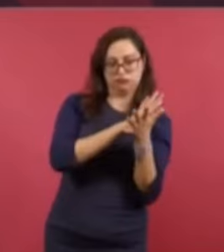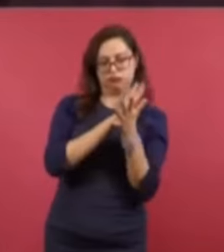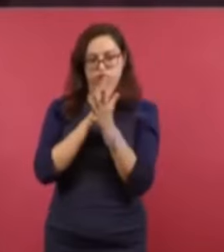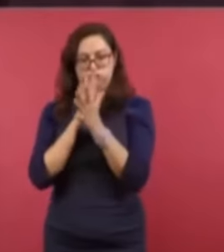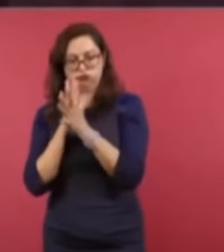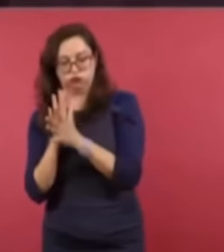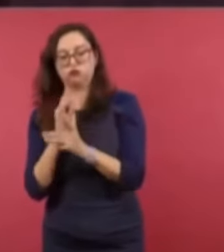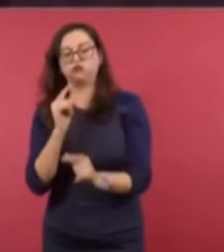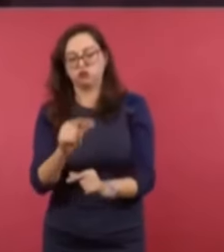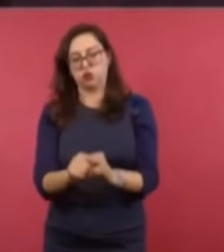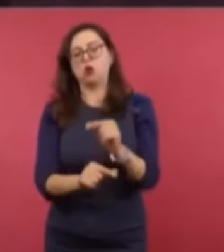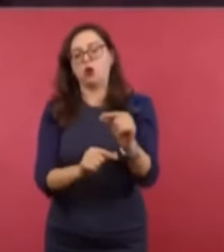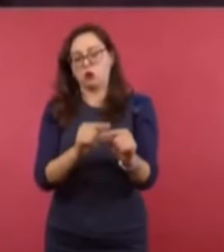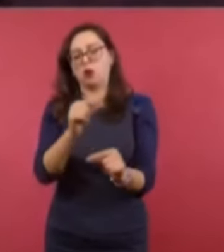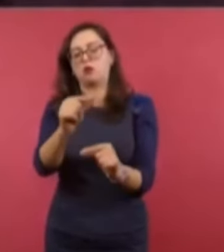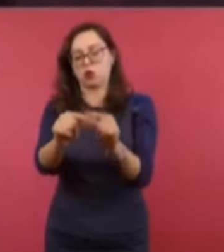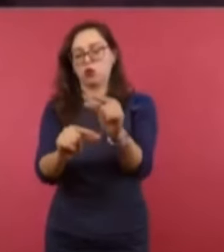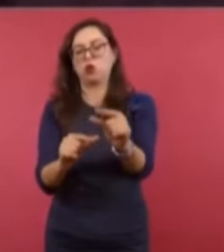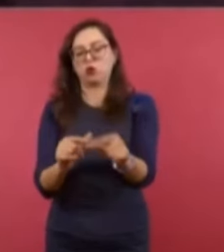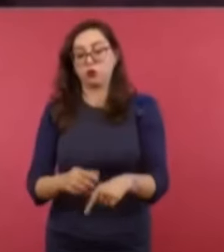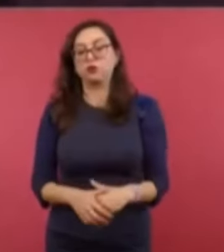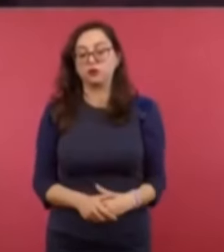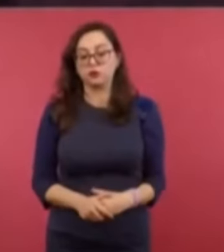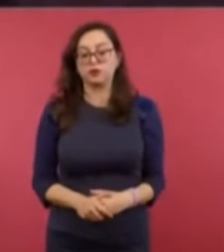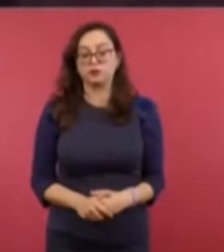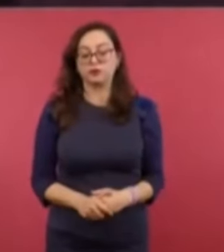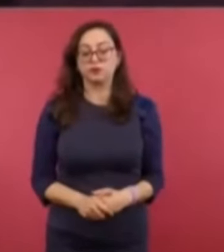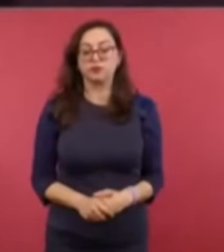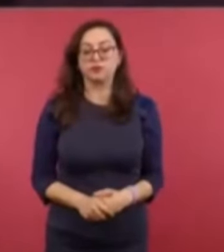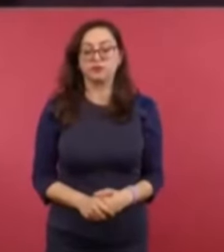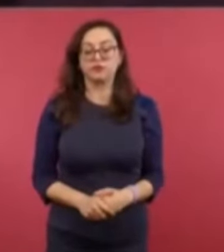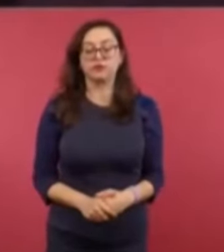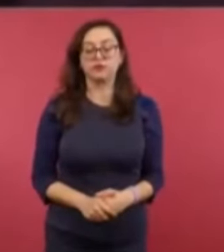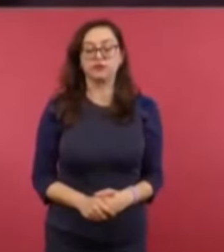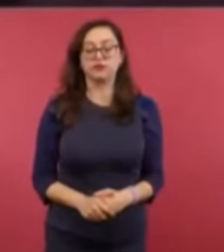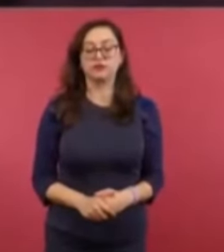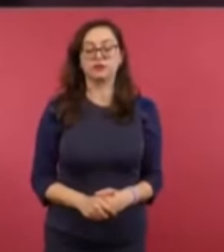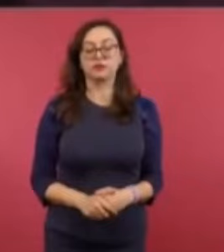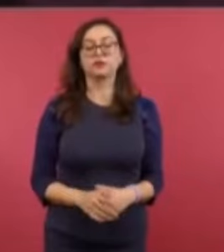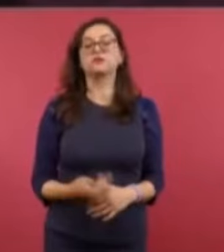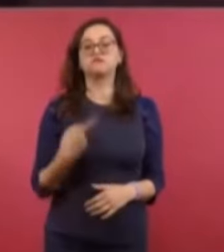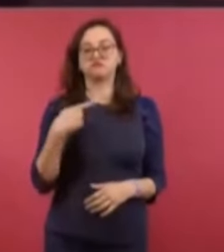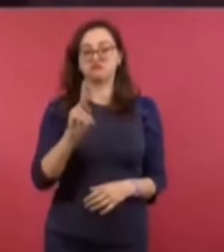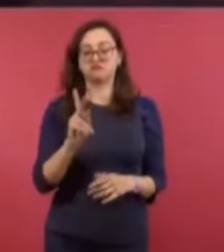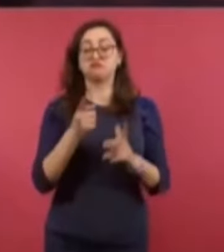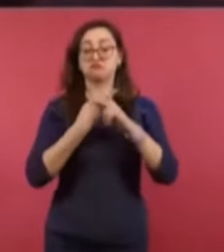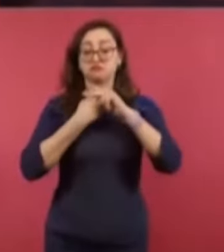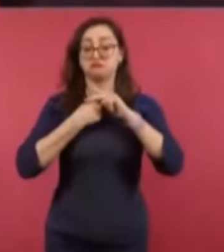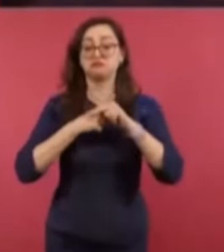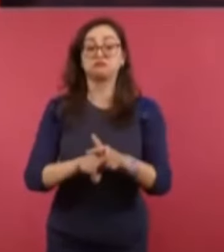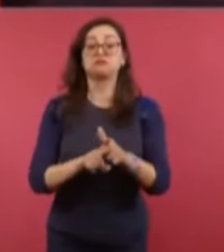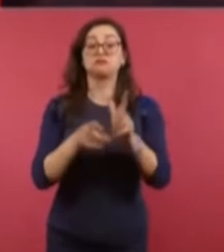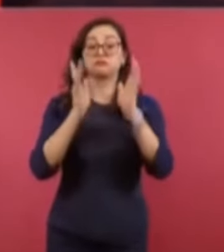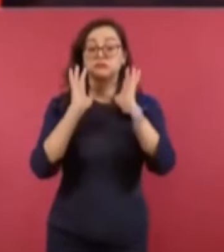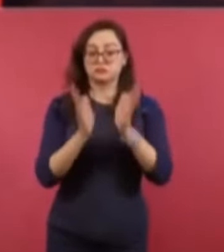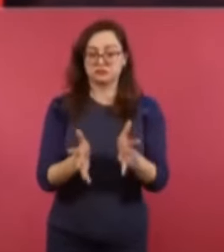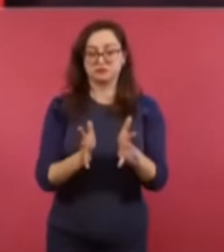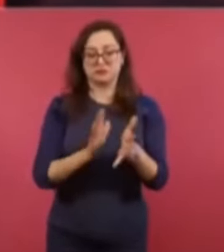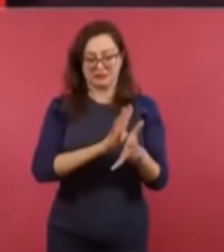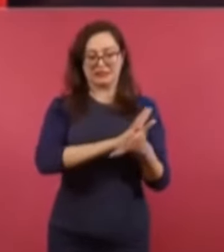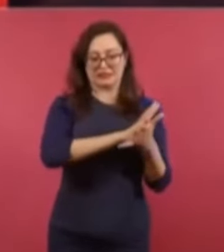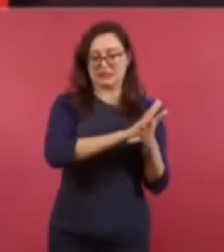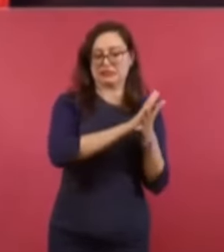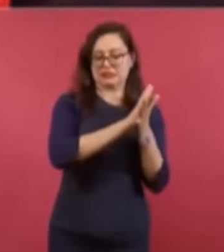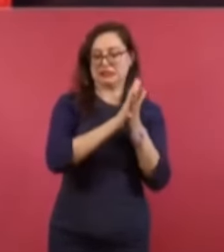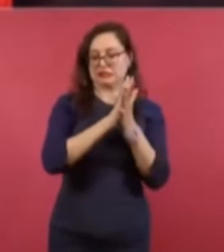Pero ya se inició la transformación. Esas